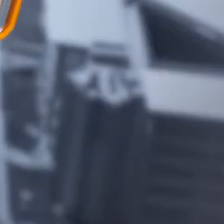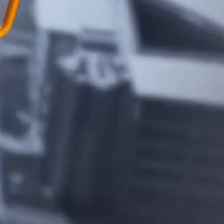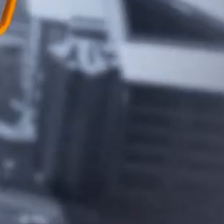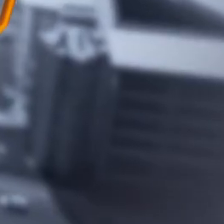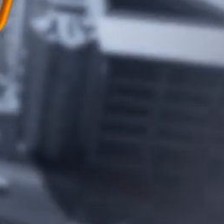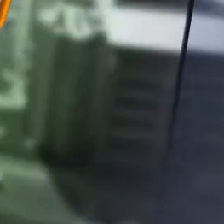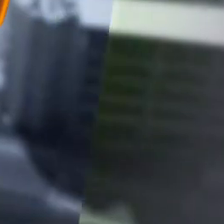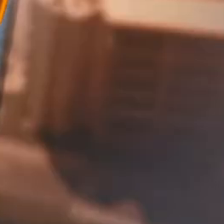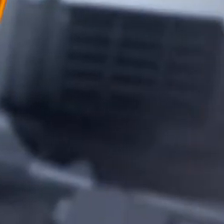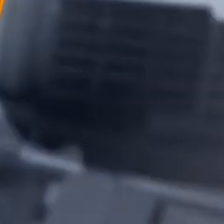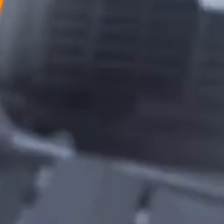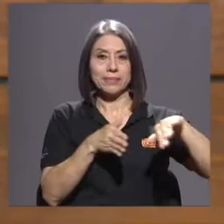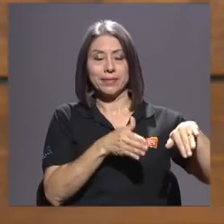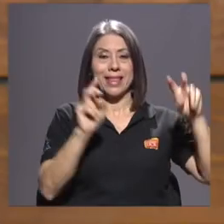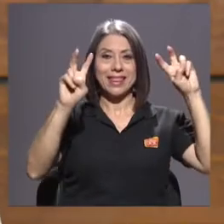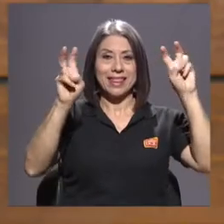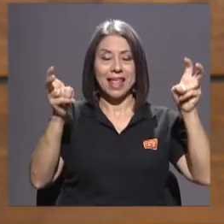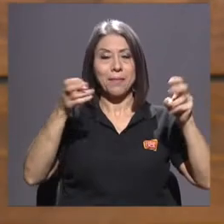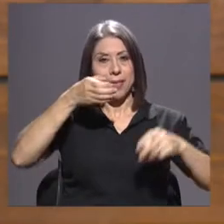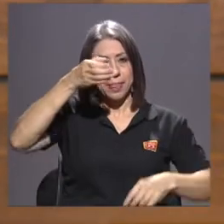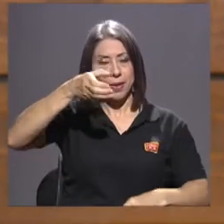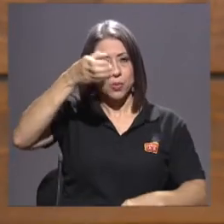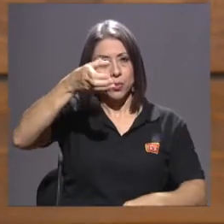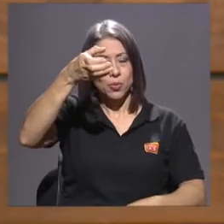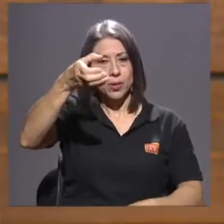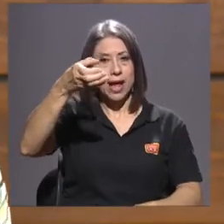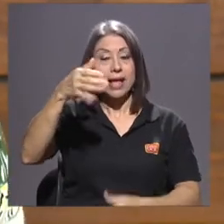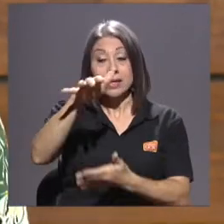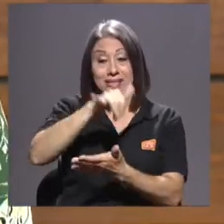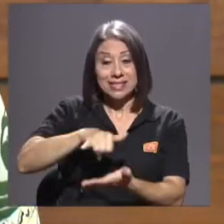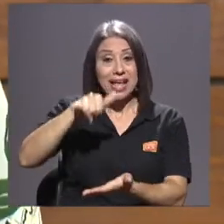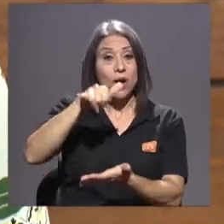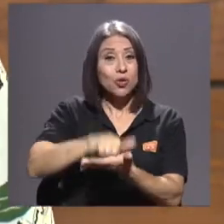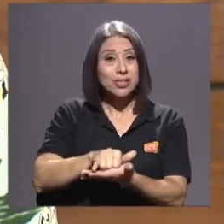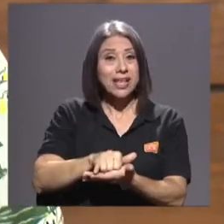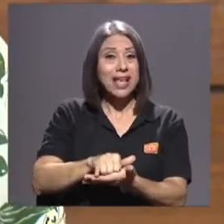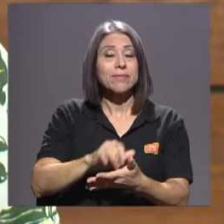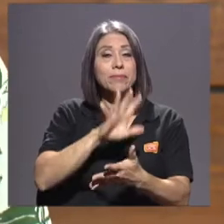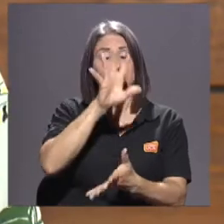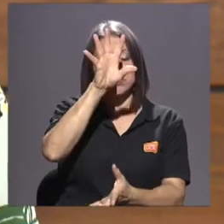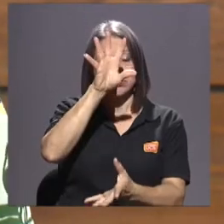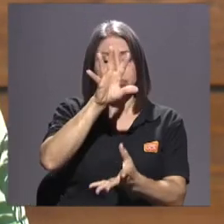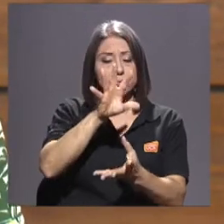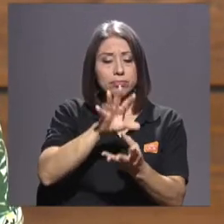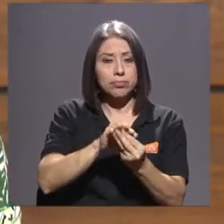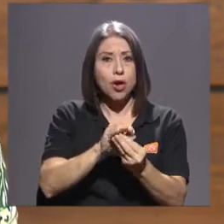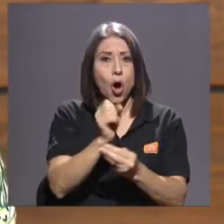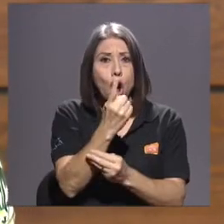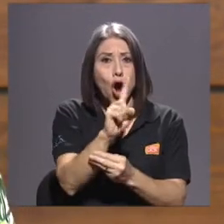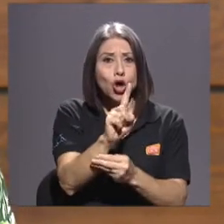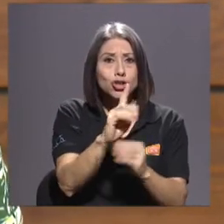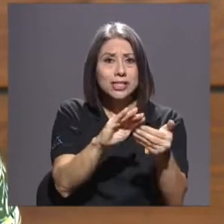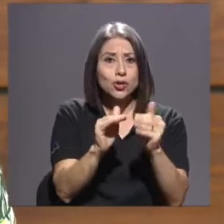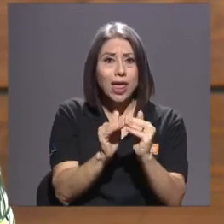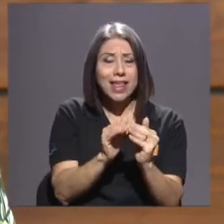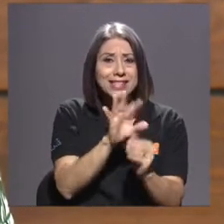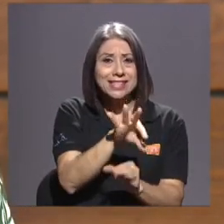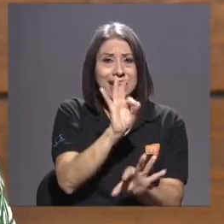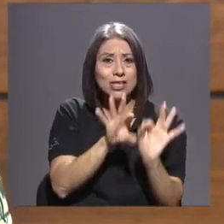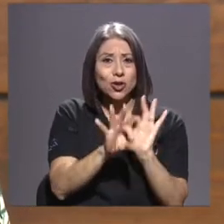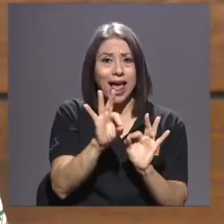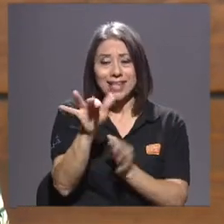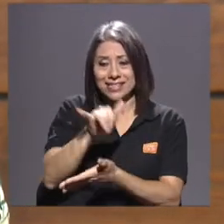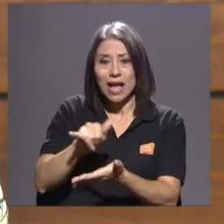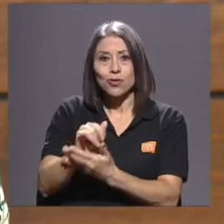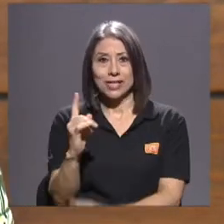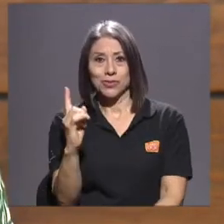Vamos a pasar al tema del sector cultura, porque San José es una de las 11 ciudades seleccionadas en el mundo para mostrar